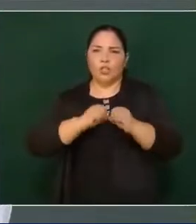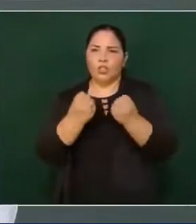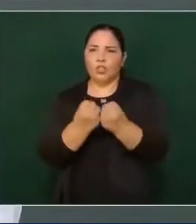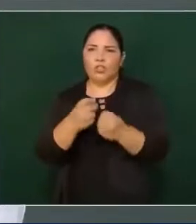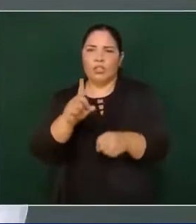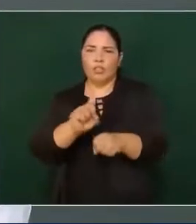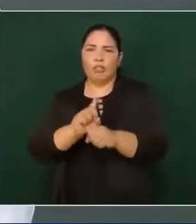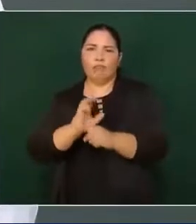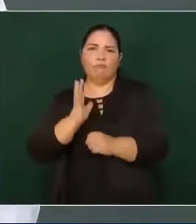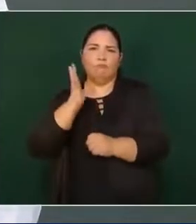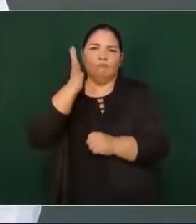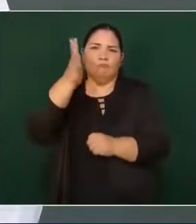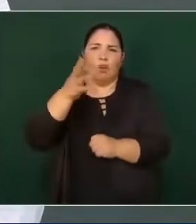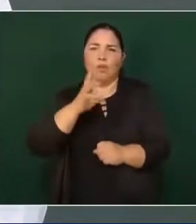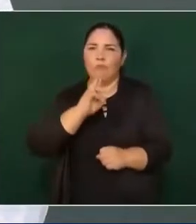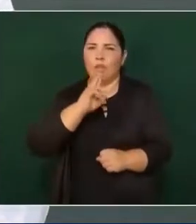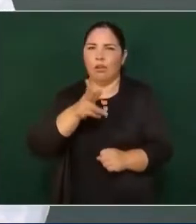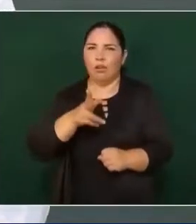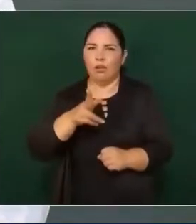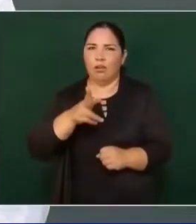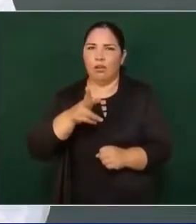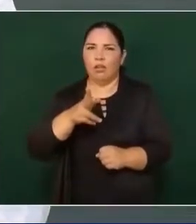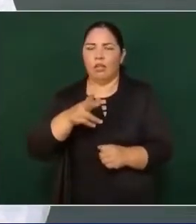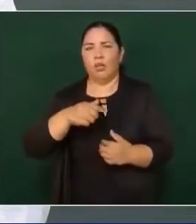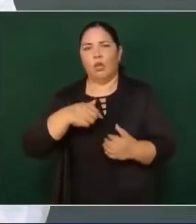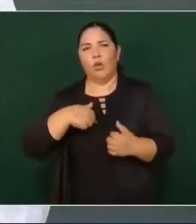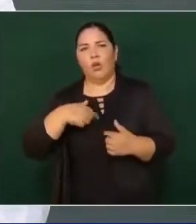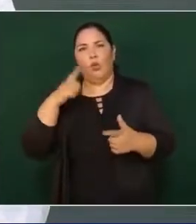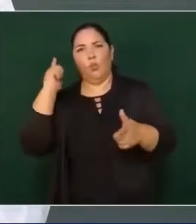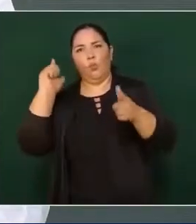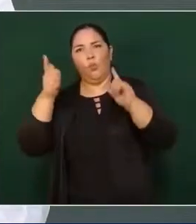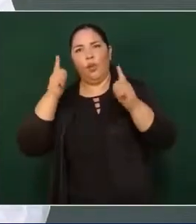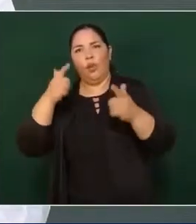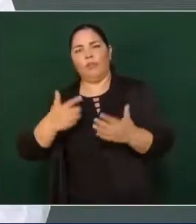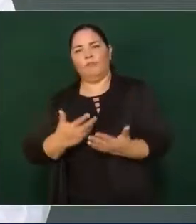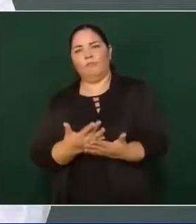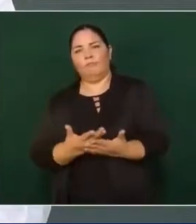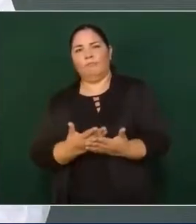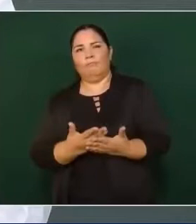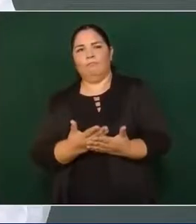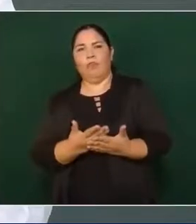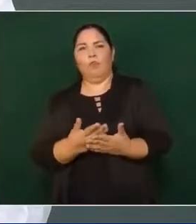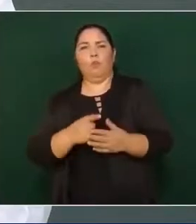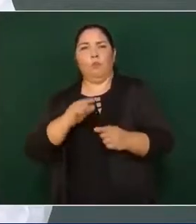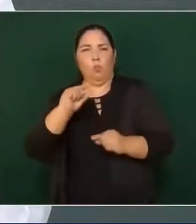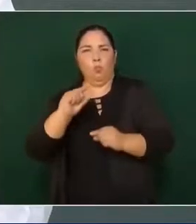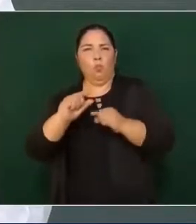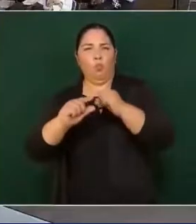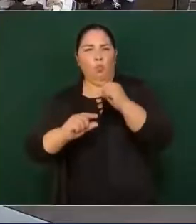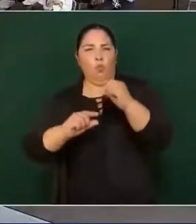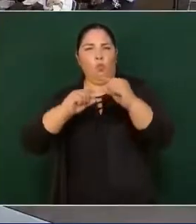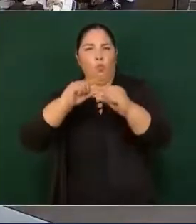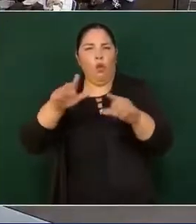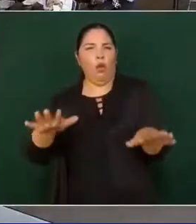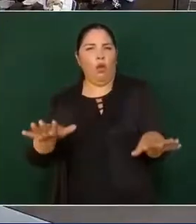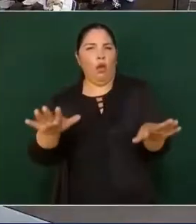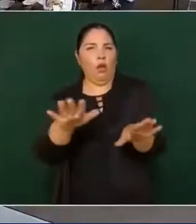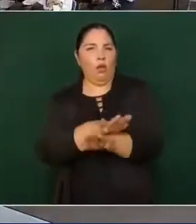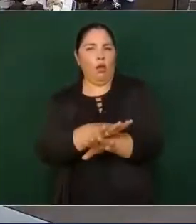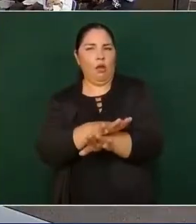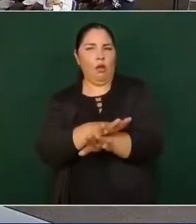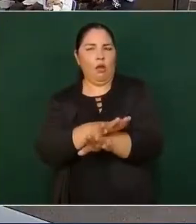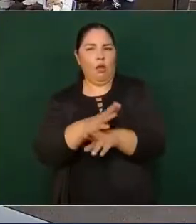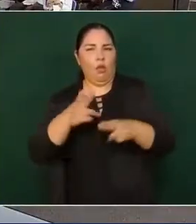Y yo espero que las cosas verdaderamente cambien con un humanismo.